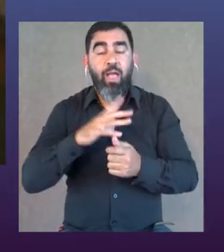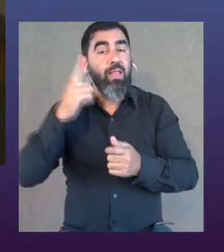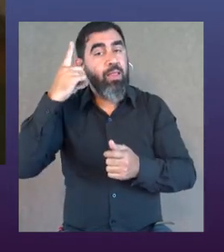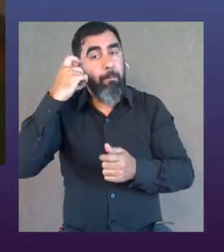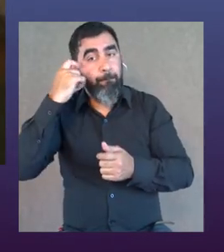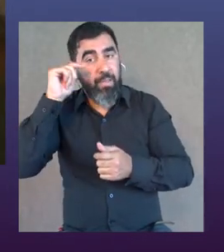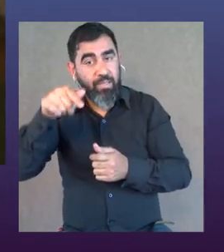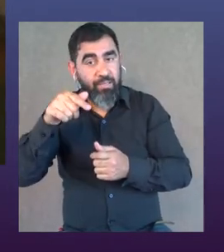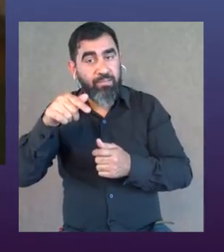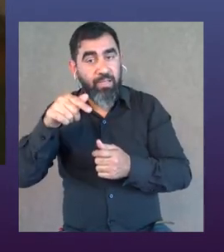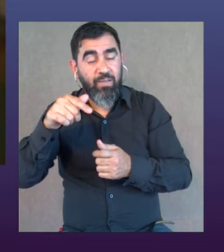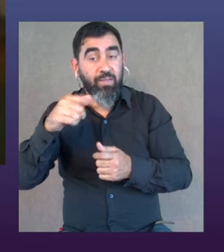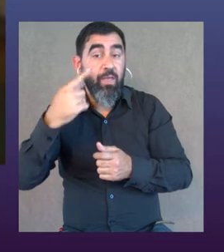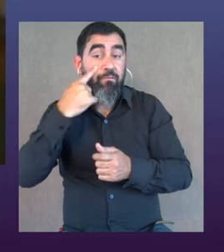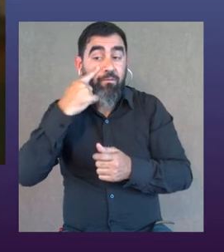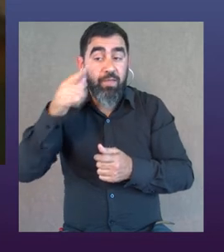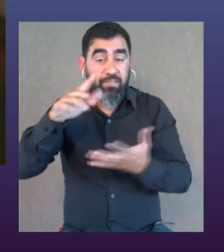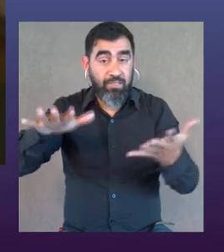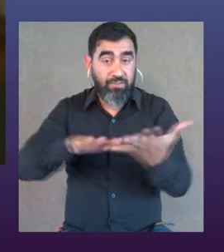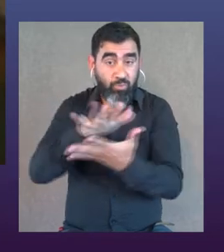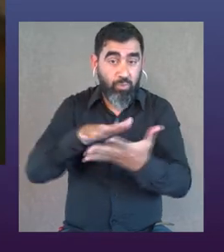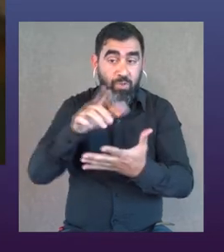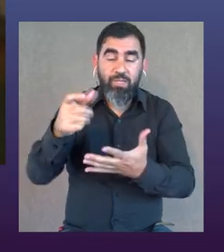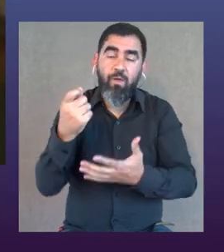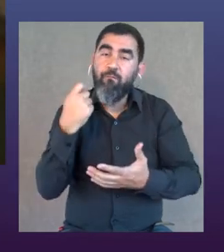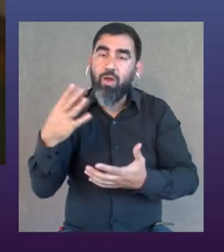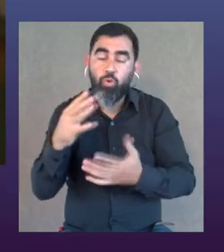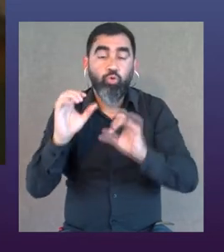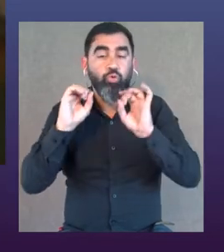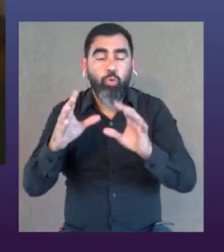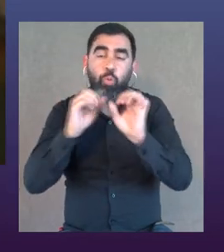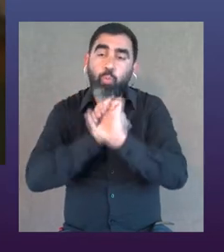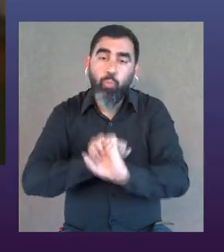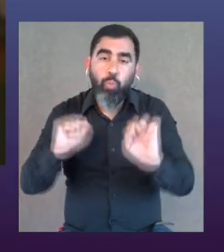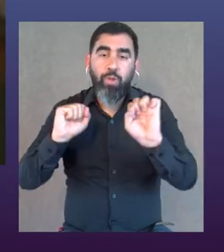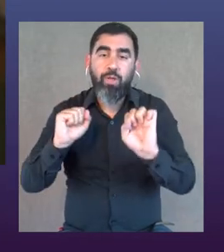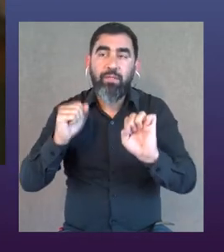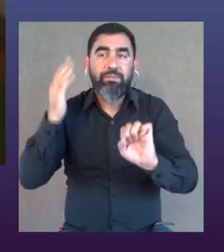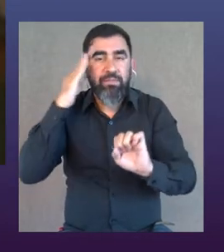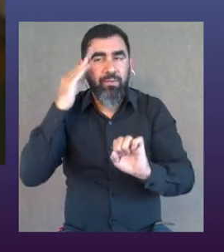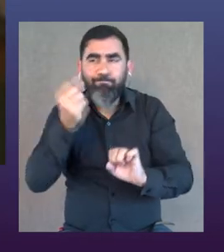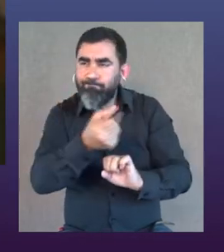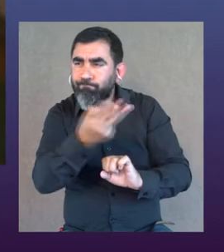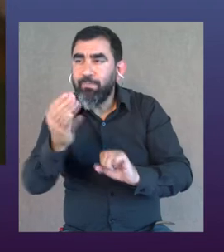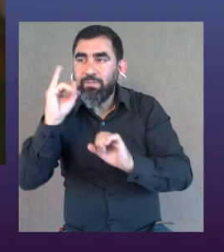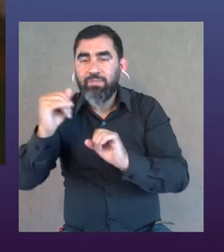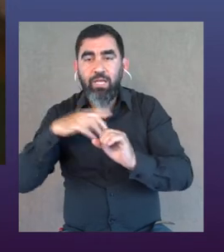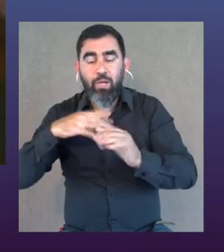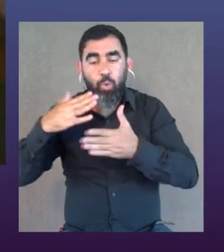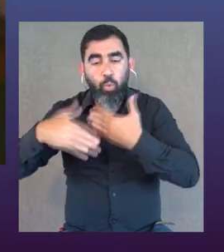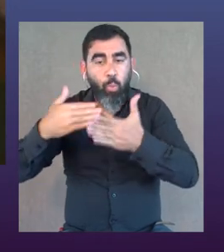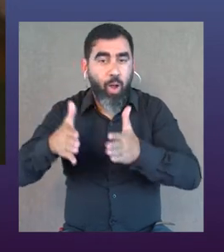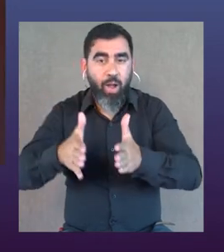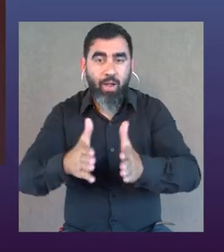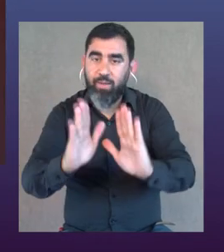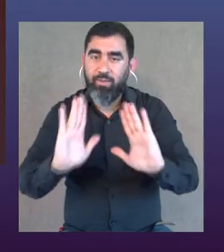que tiene la experiencia de transitar este camino, bueno, ese valor solo se puede cuantificar si lo